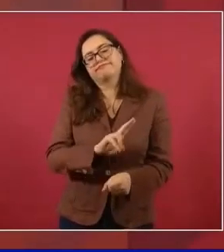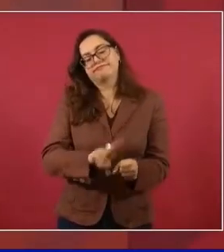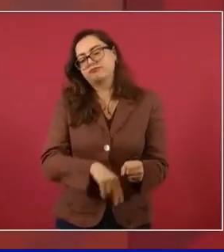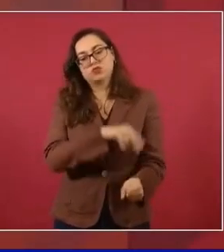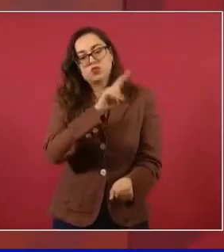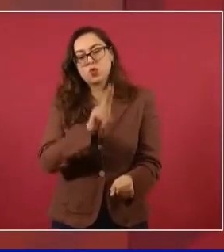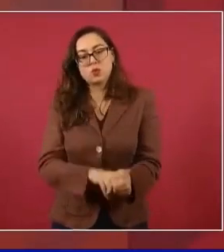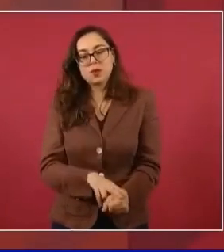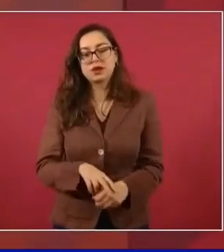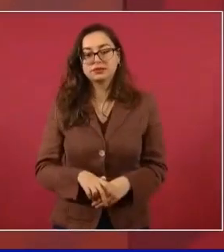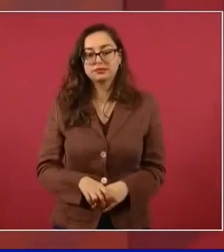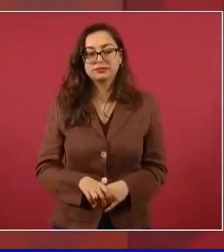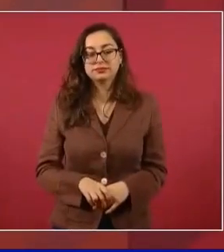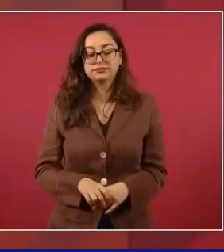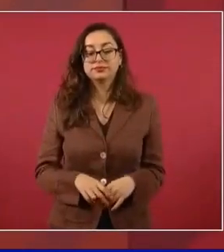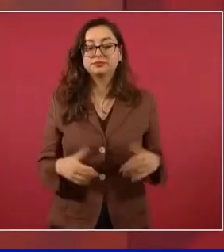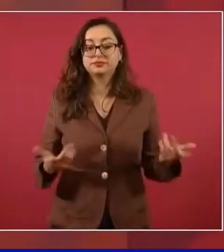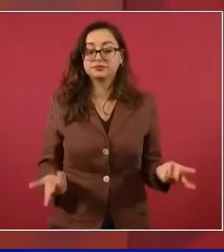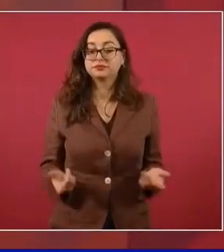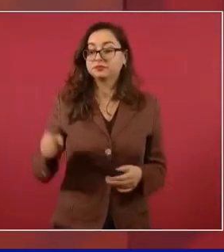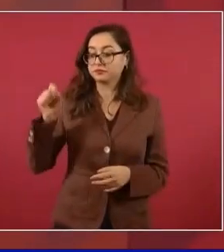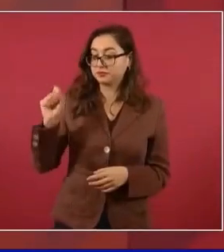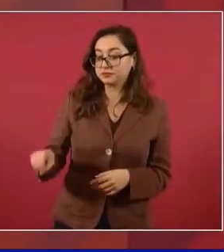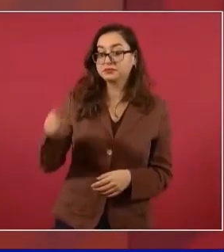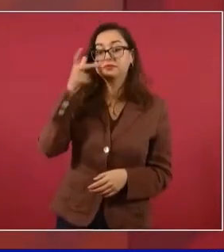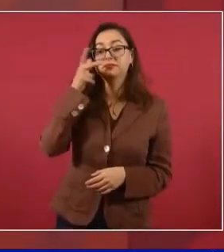volviéndolo a recordar,